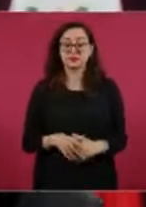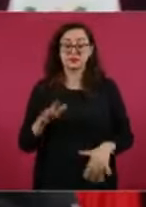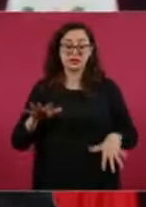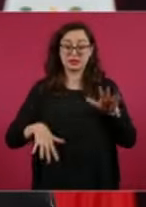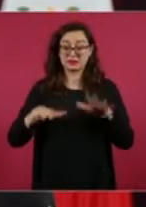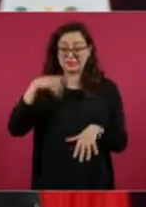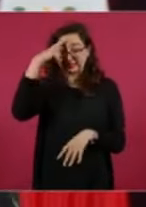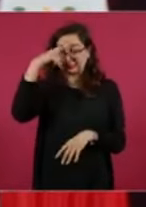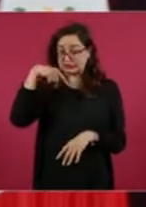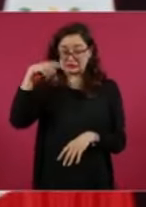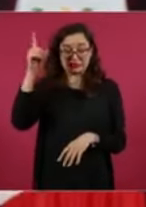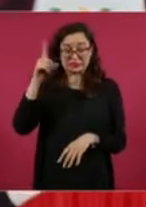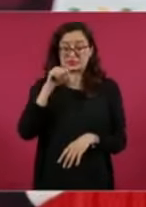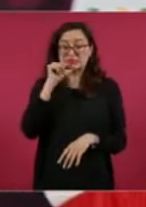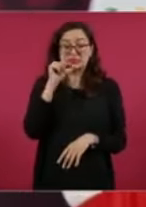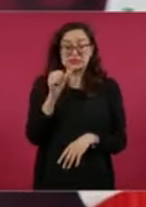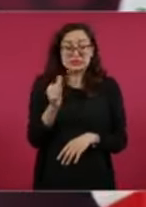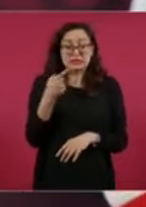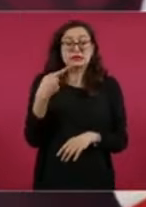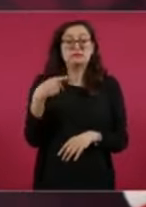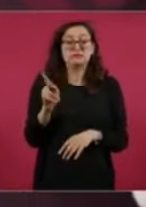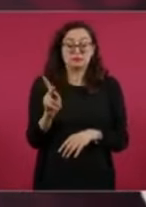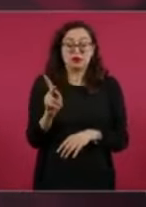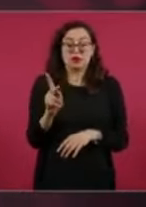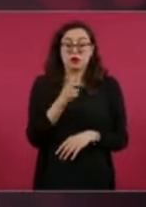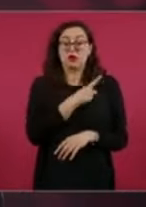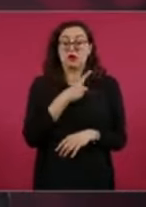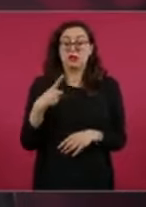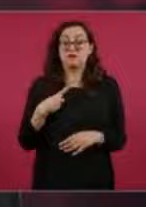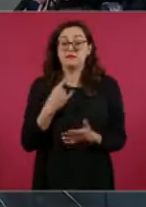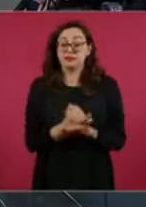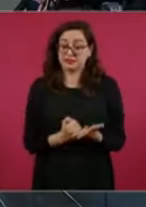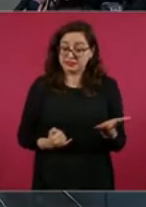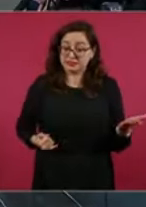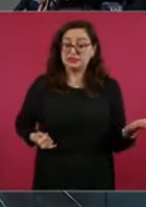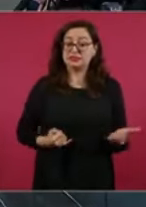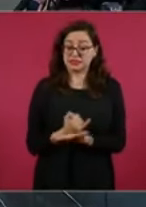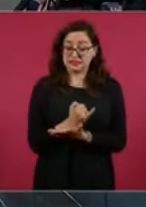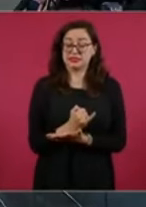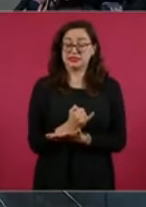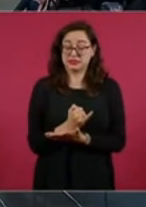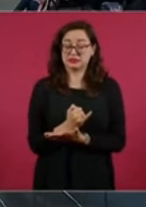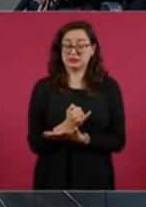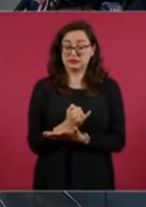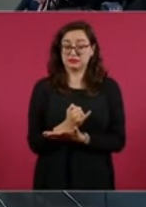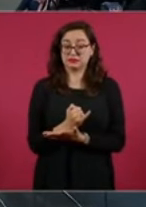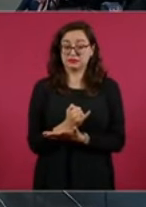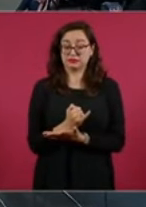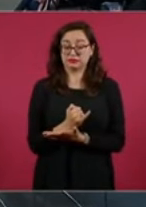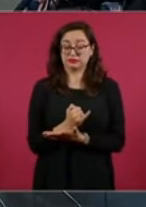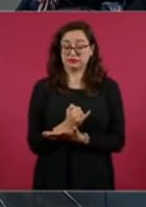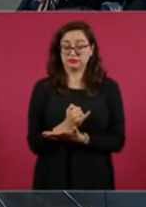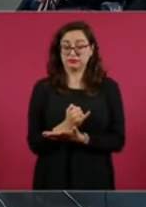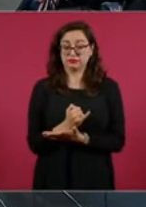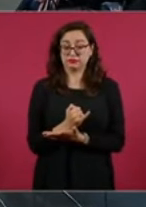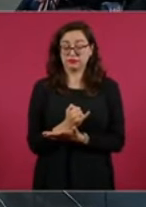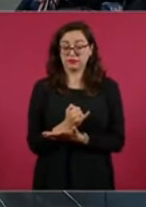pues que definan tu